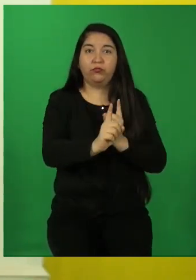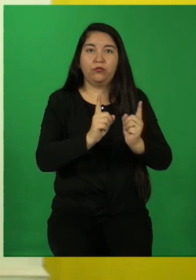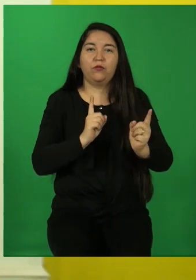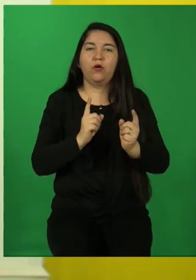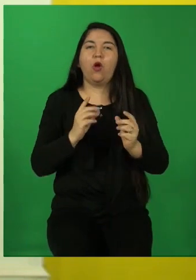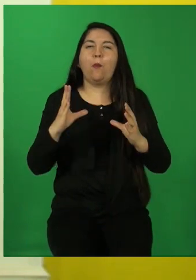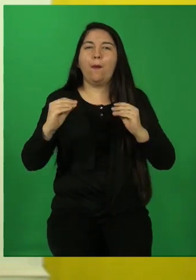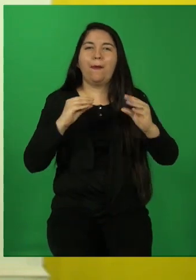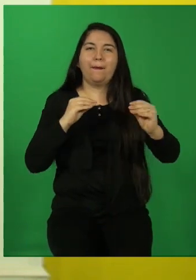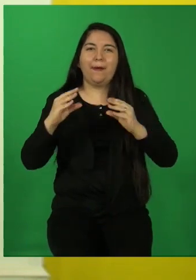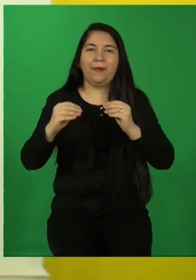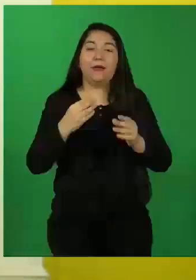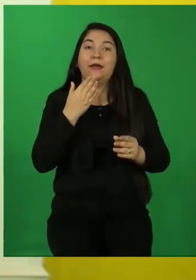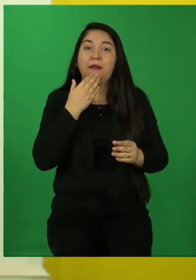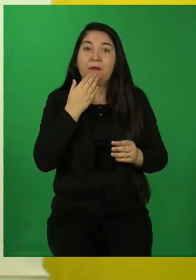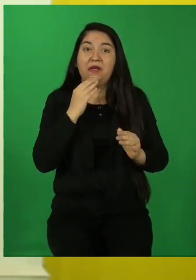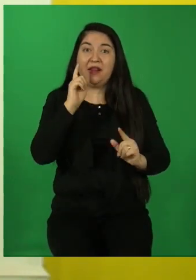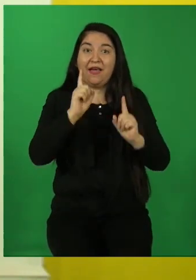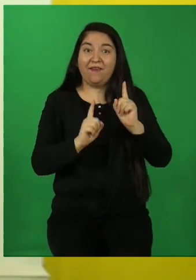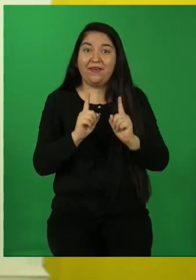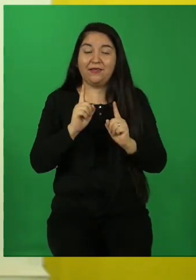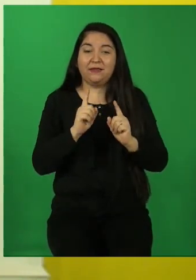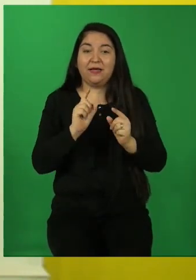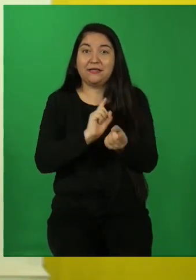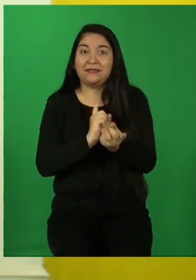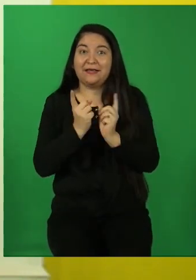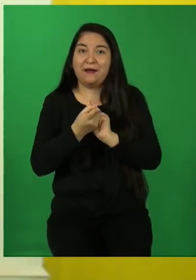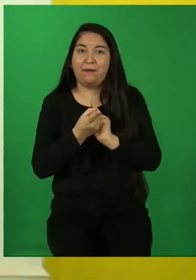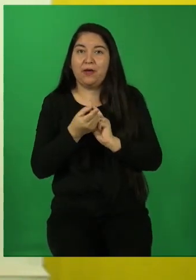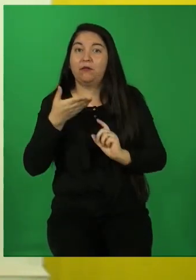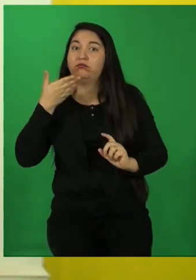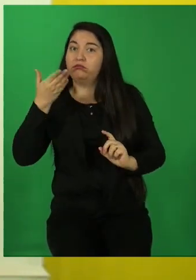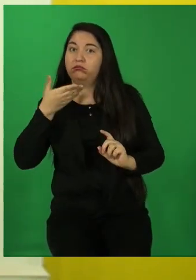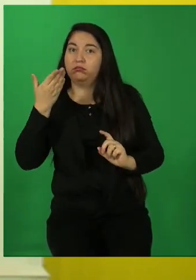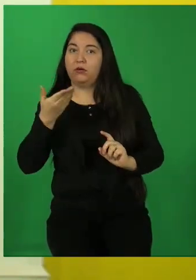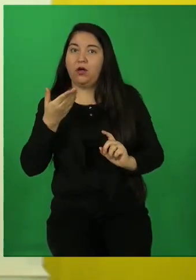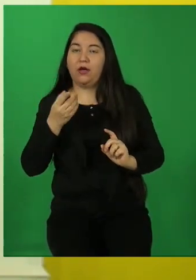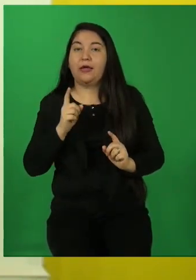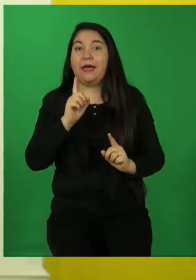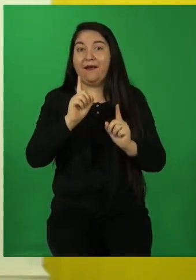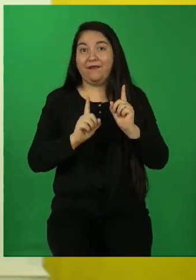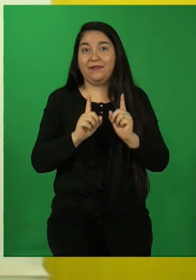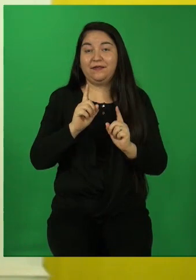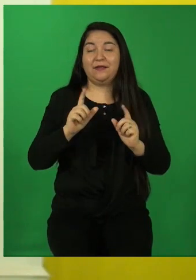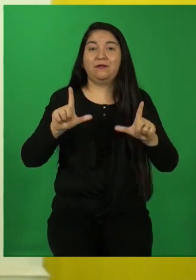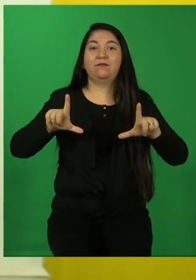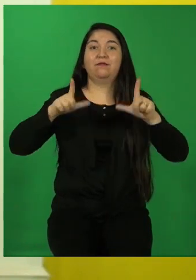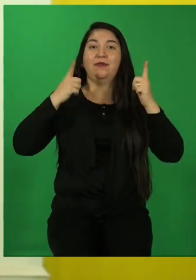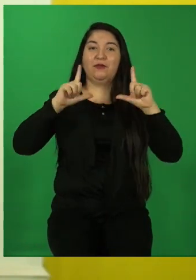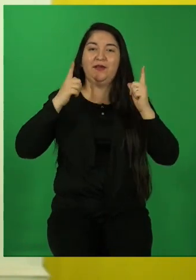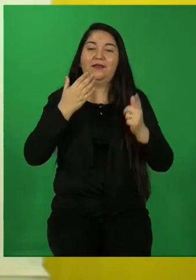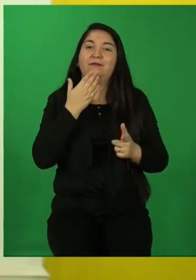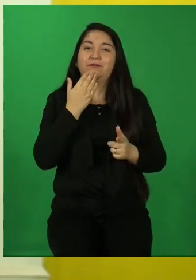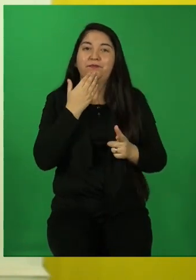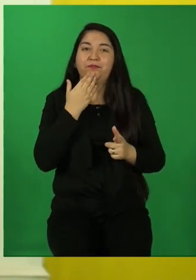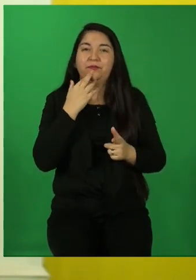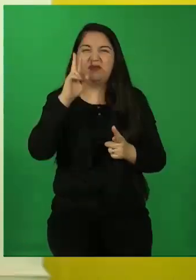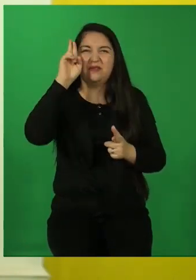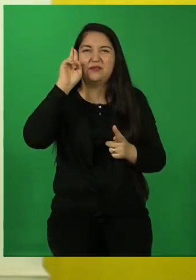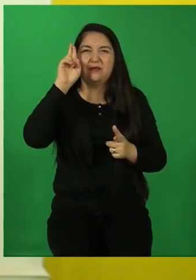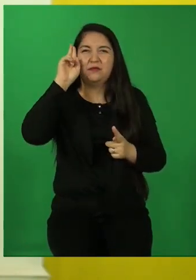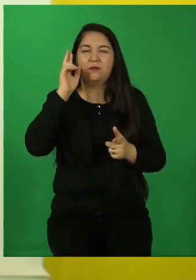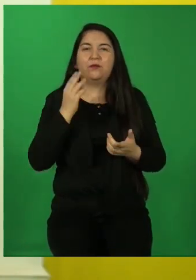a veces él también es narrador, y otras veces también es personaje. Recordemos también